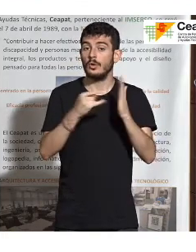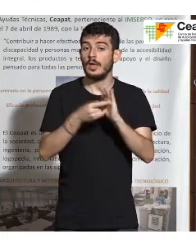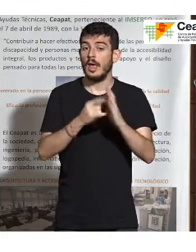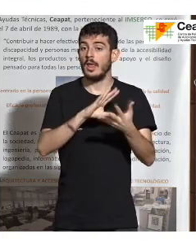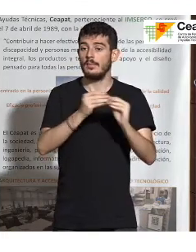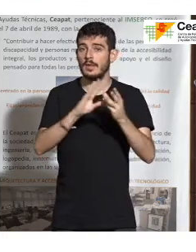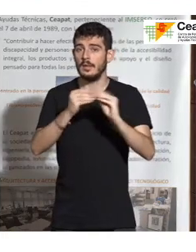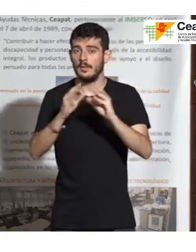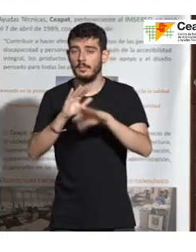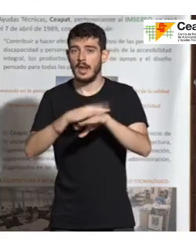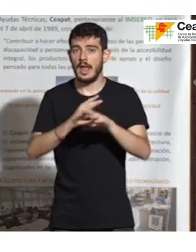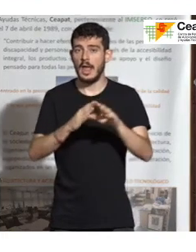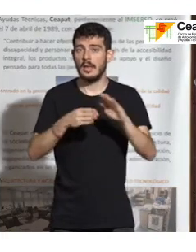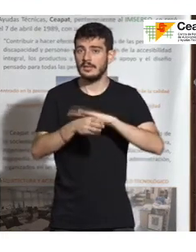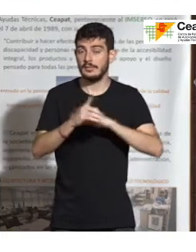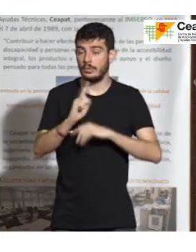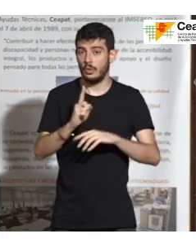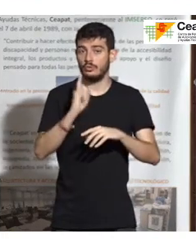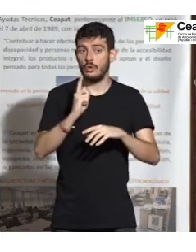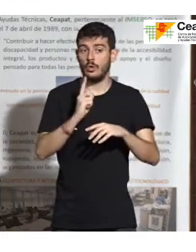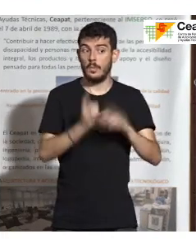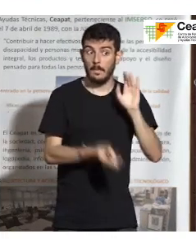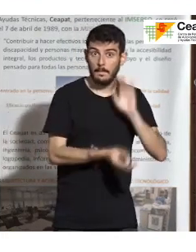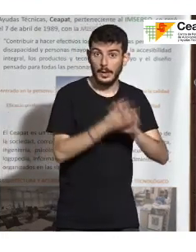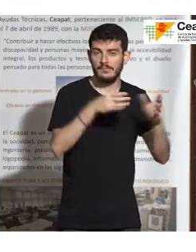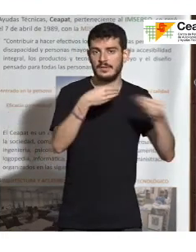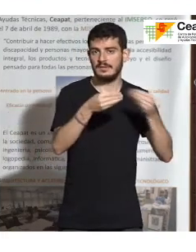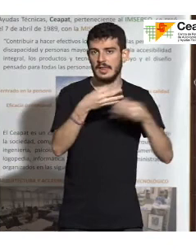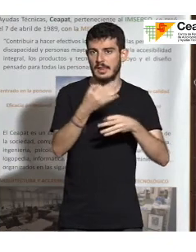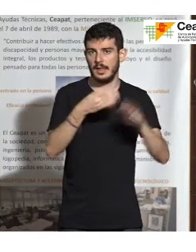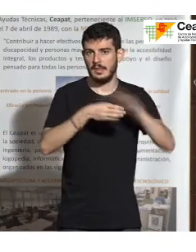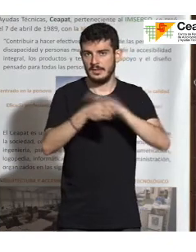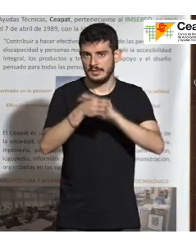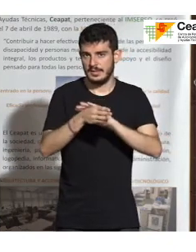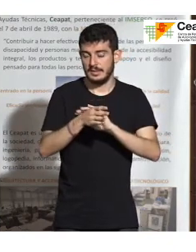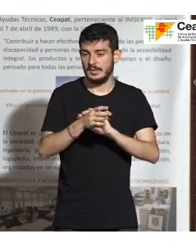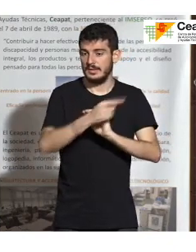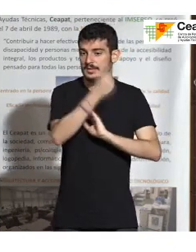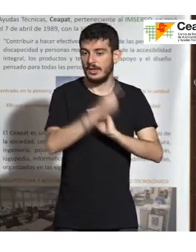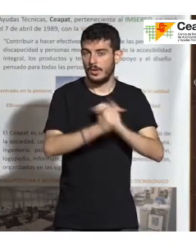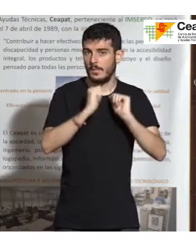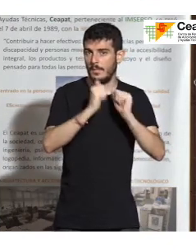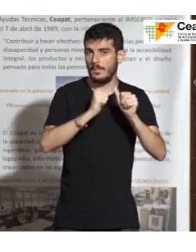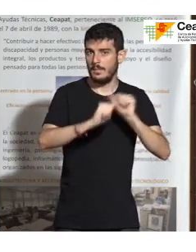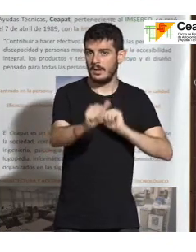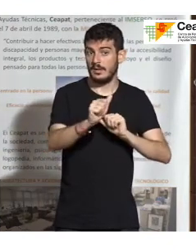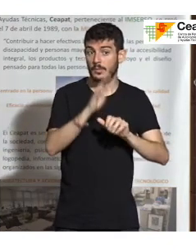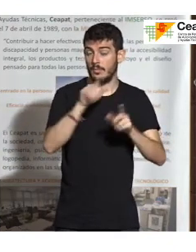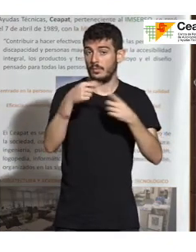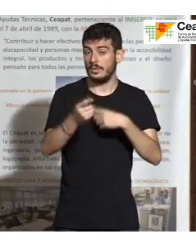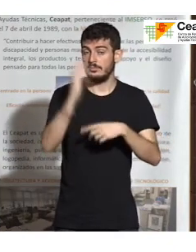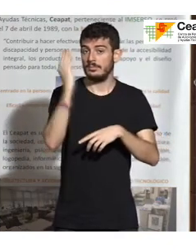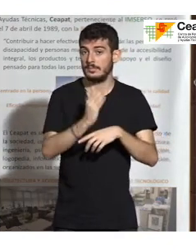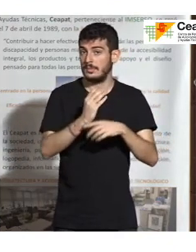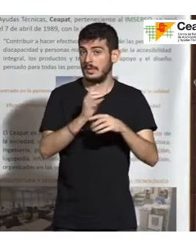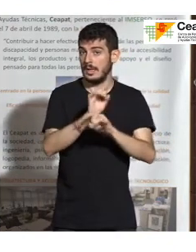accesible, sino contemplar la accesibilidad desde los orígenes, desde que diseñamos la misma, porque además eso obviamente tiene unas repercusiones que son